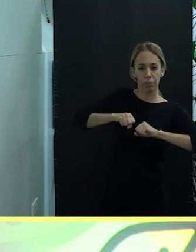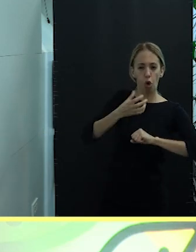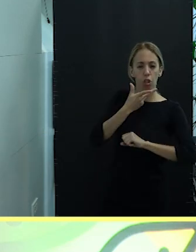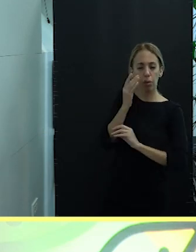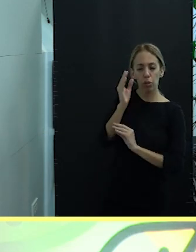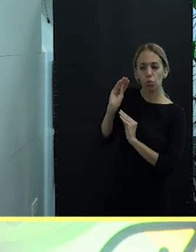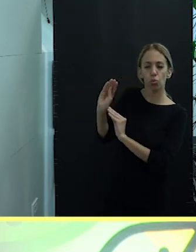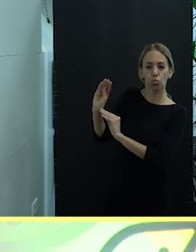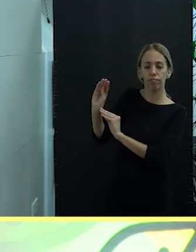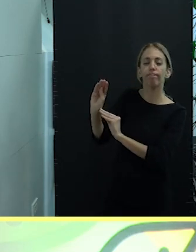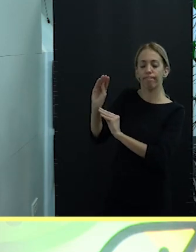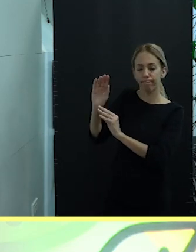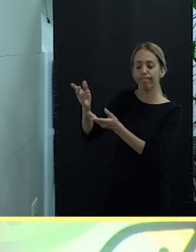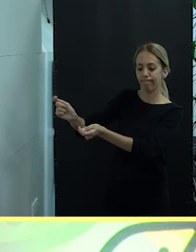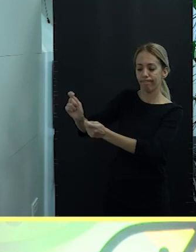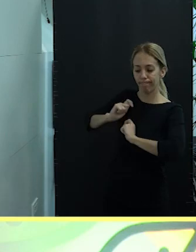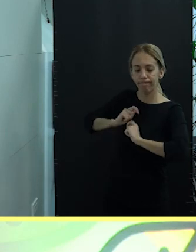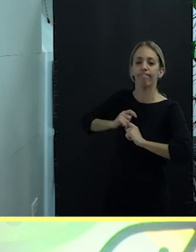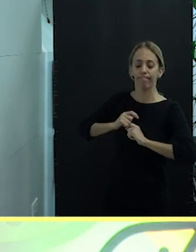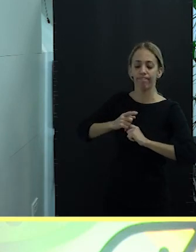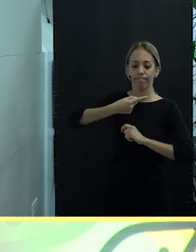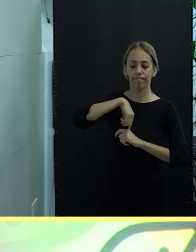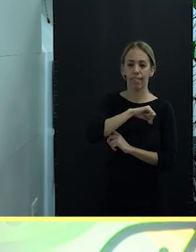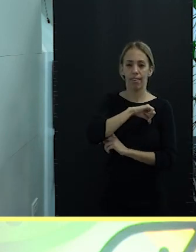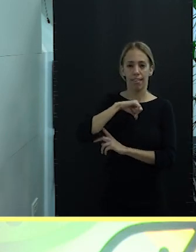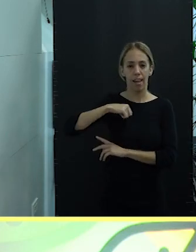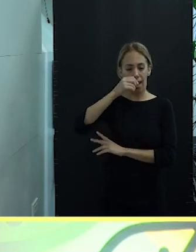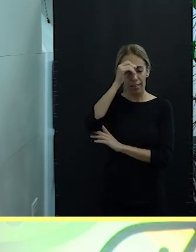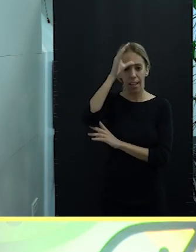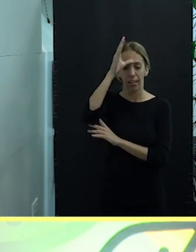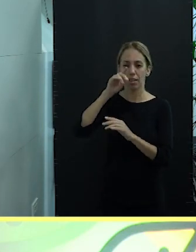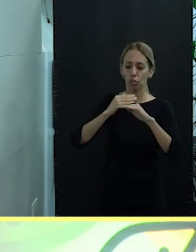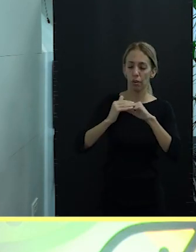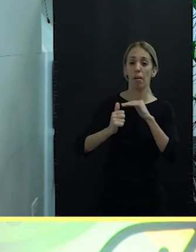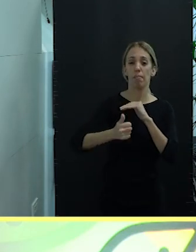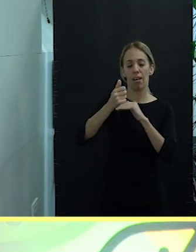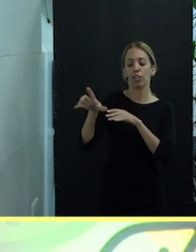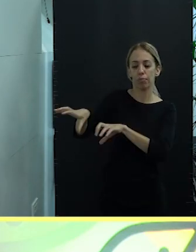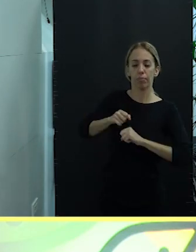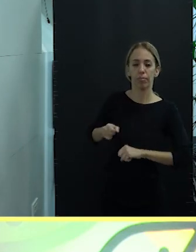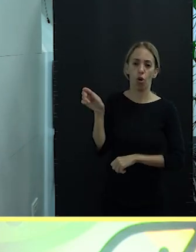que nos empujará a ser más inteligentes y más sostenibles. Muchísimas gracias.